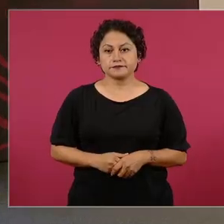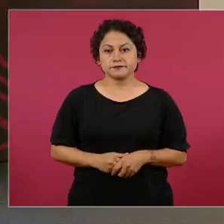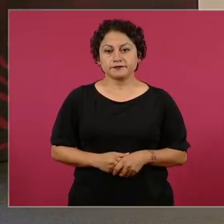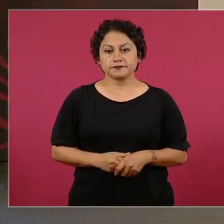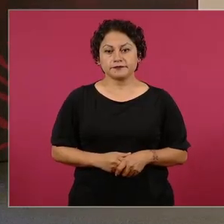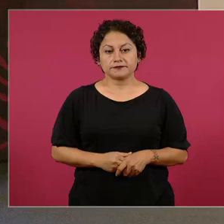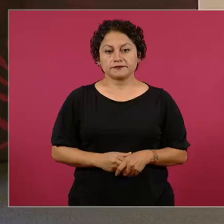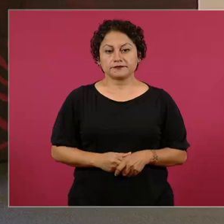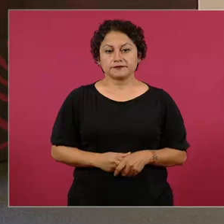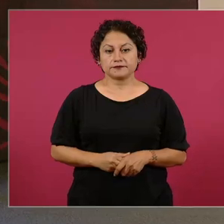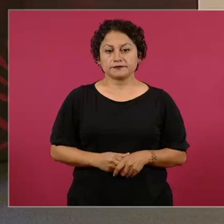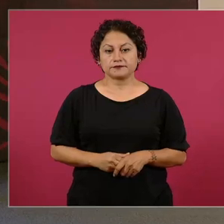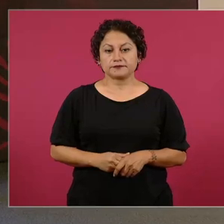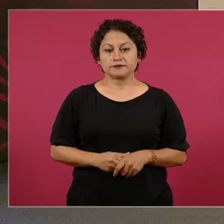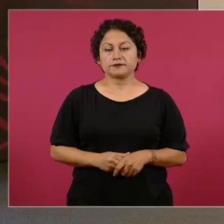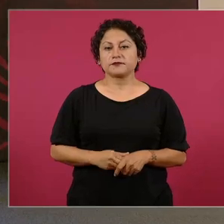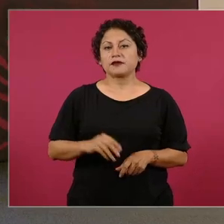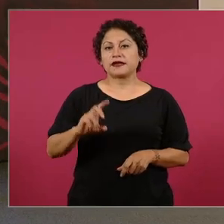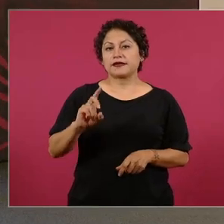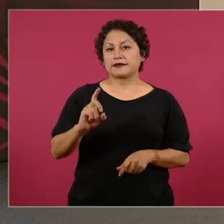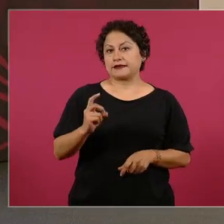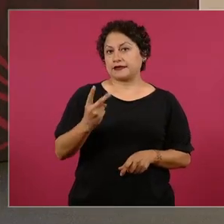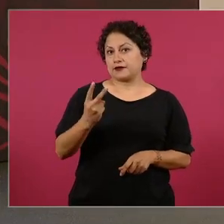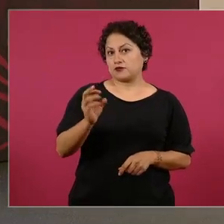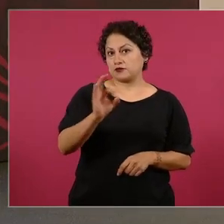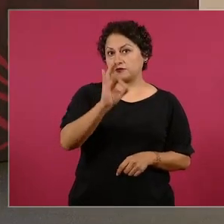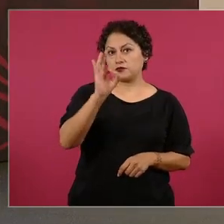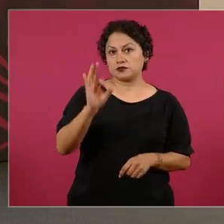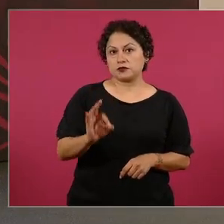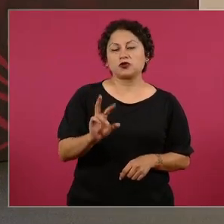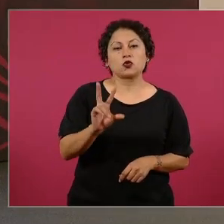y 32 que no